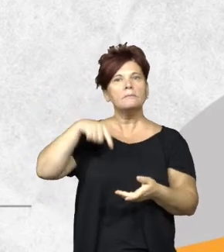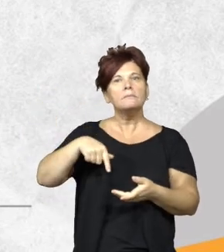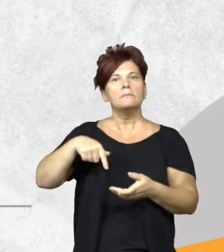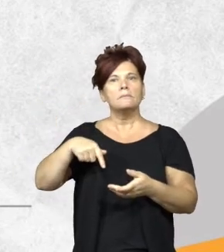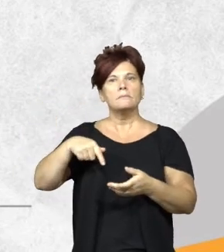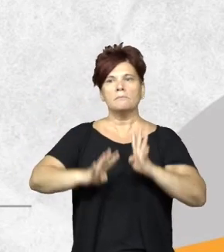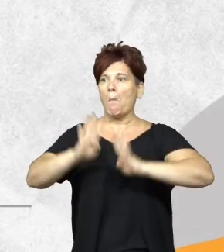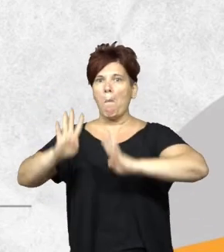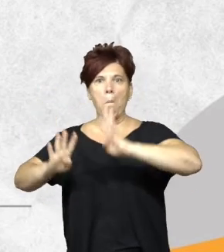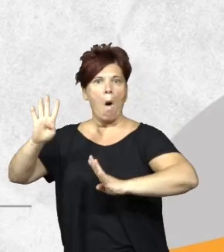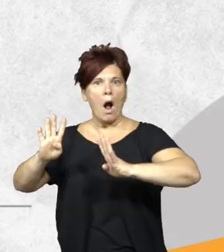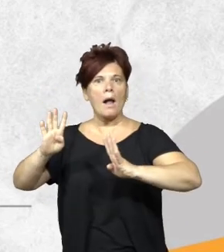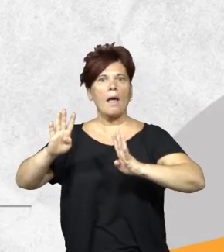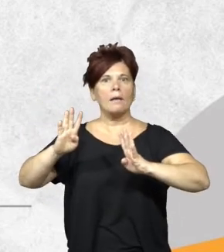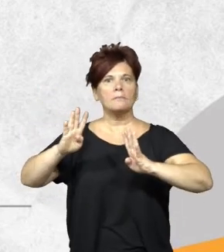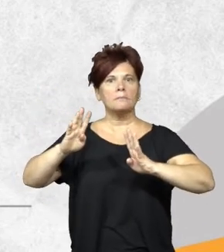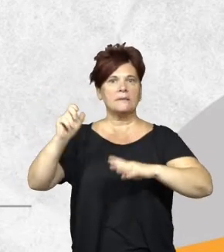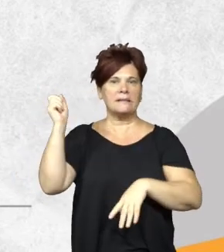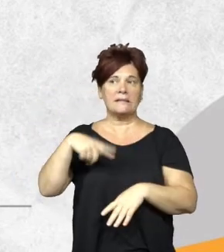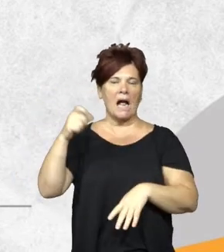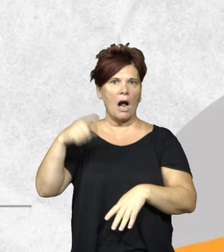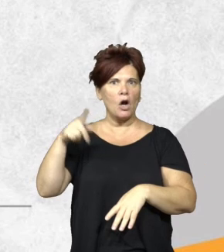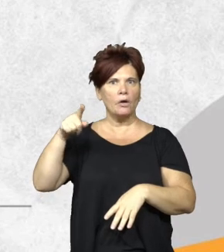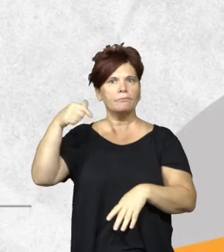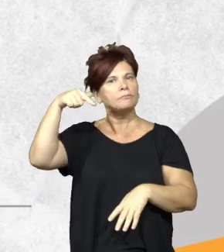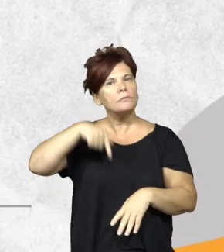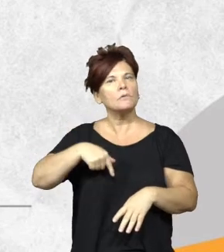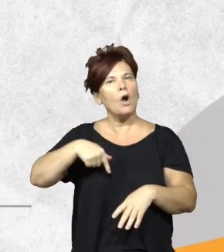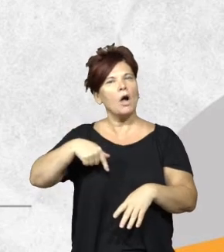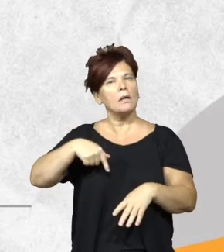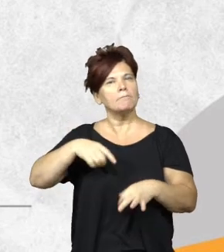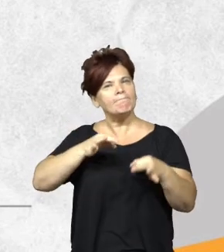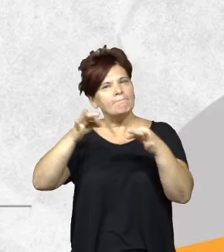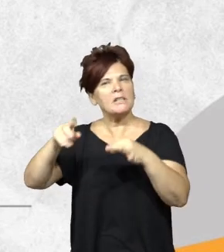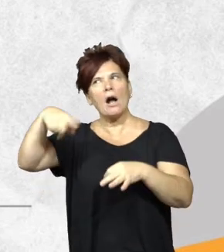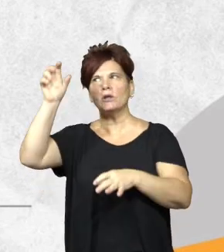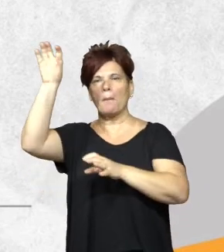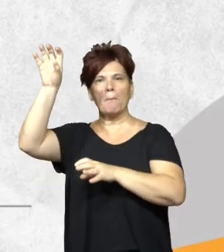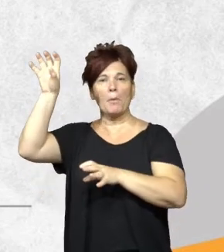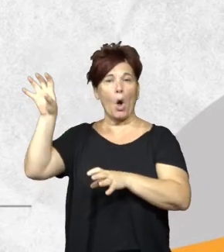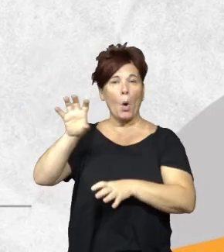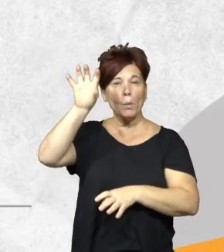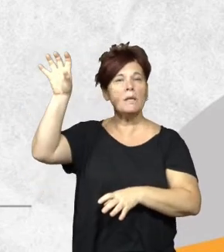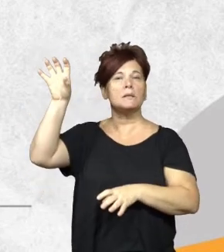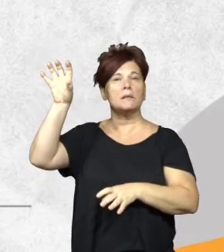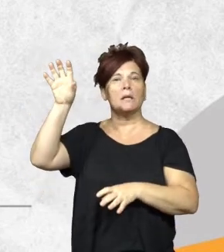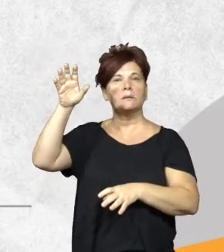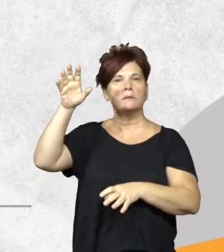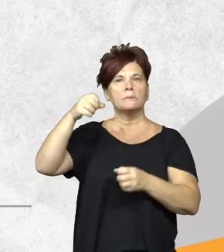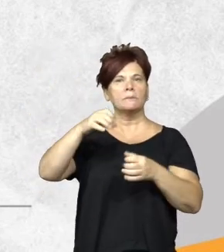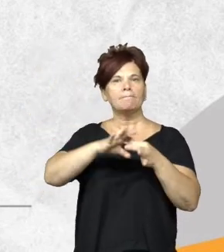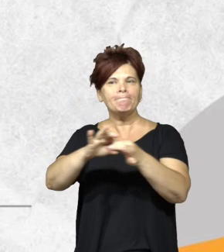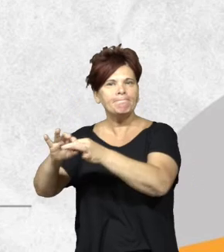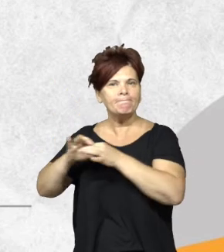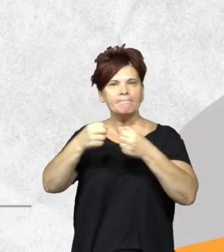impenetrable chaqueño y hoy por hoy llega a distintas provincias de las cuales ya lo habíamos hablado para llevar a cabo distintos convenios